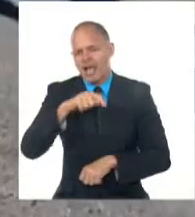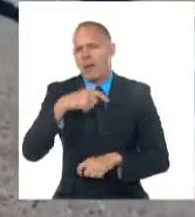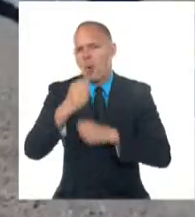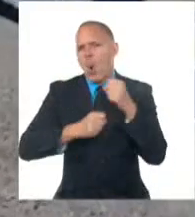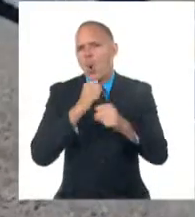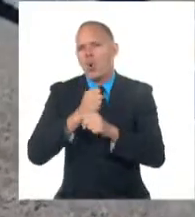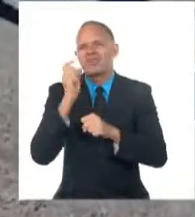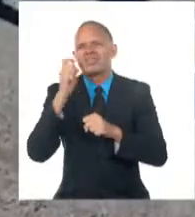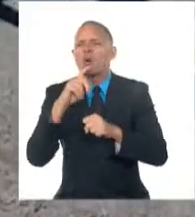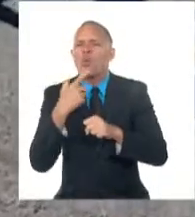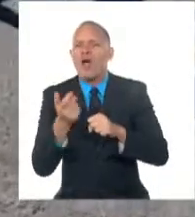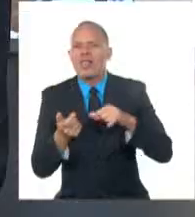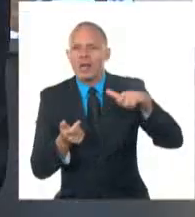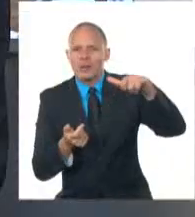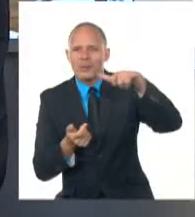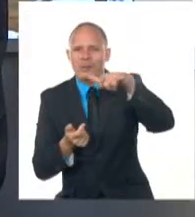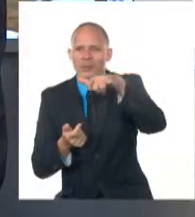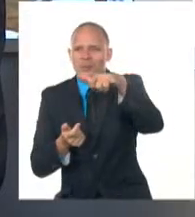superficie.